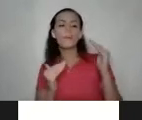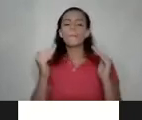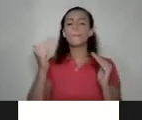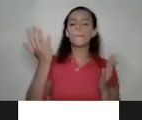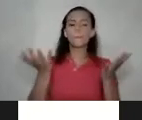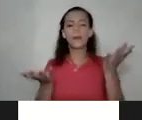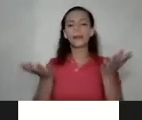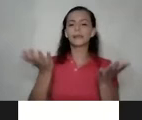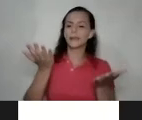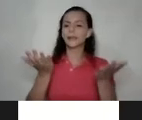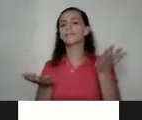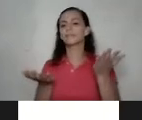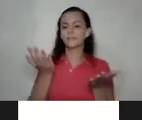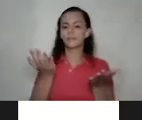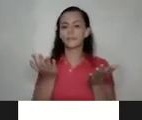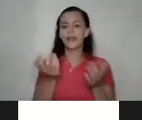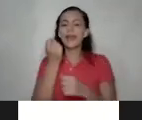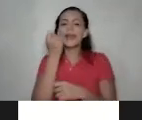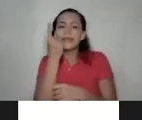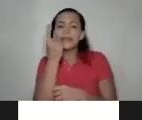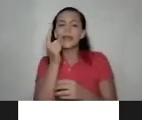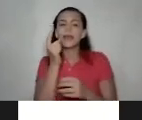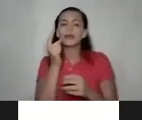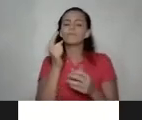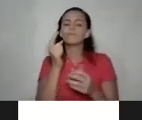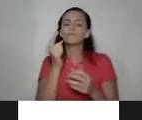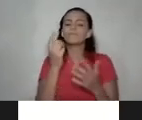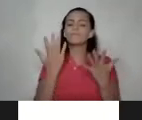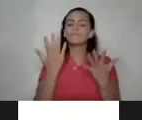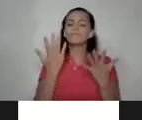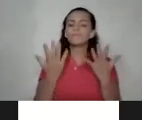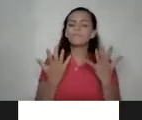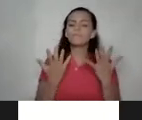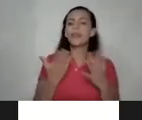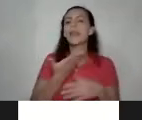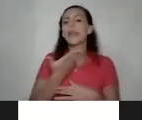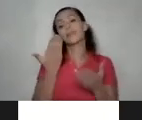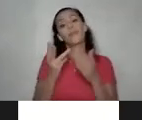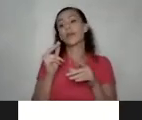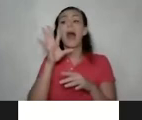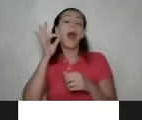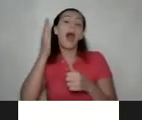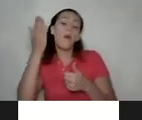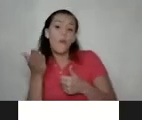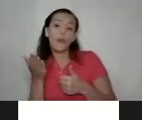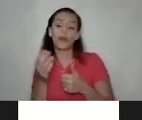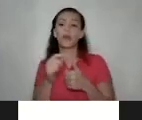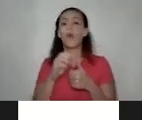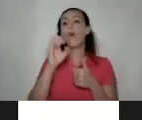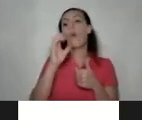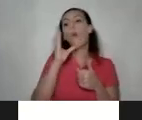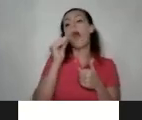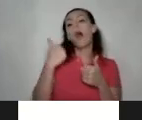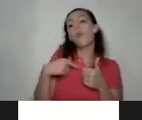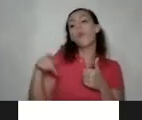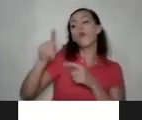entre entender comprender que nuestras abuelas en este caso o abuelos fueron